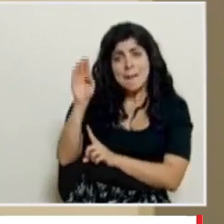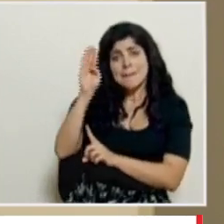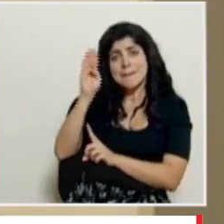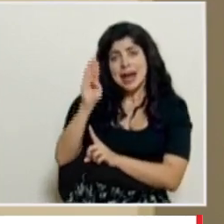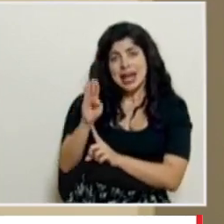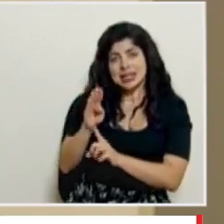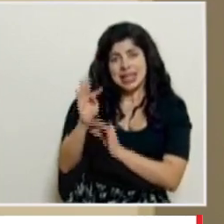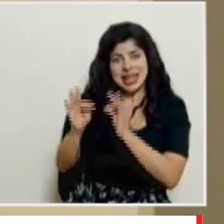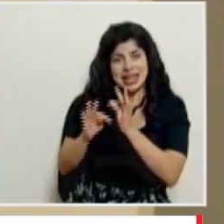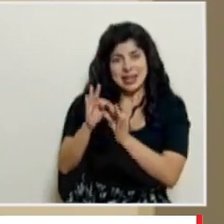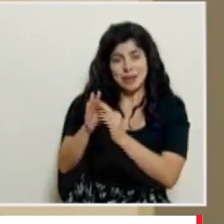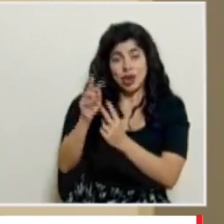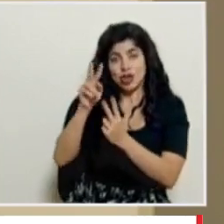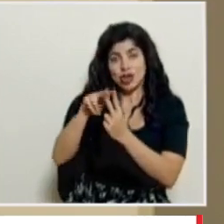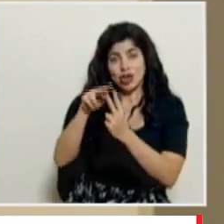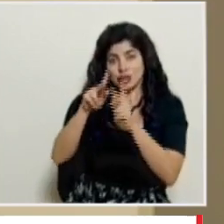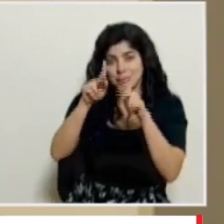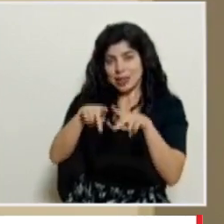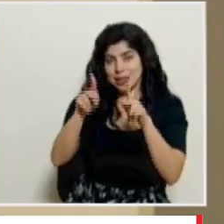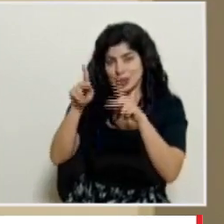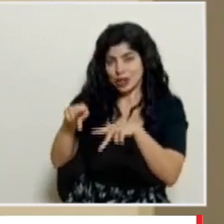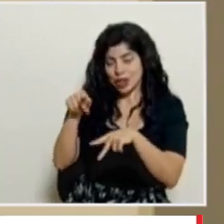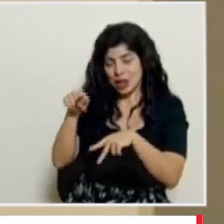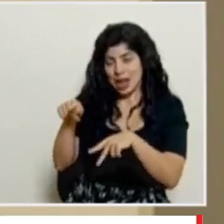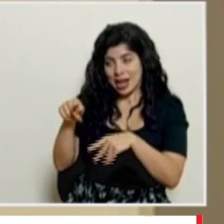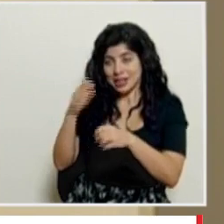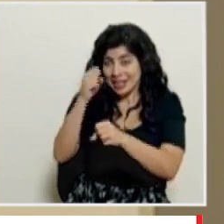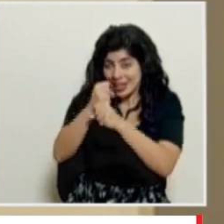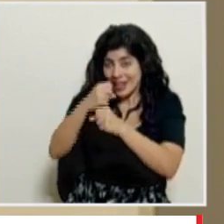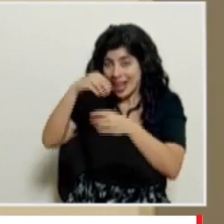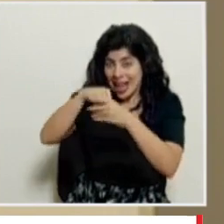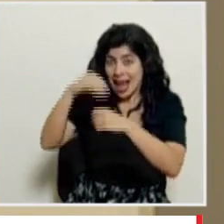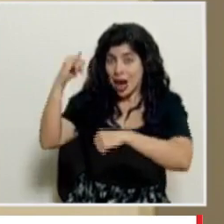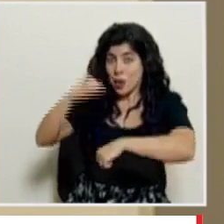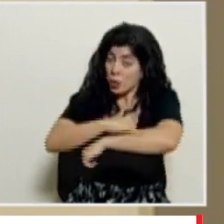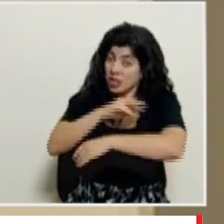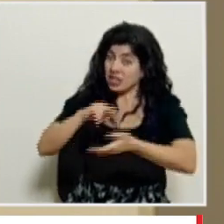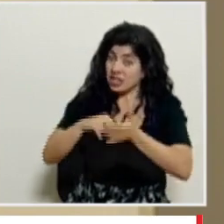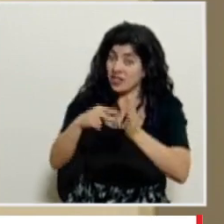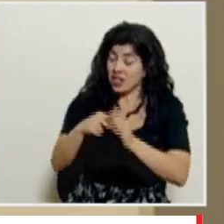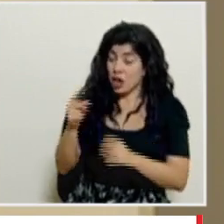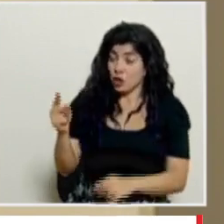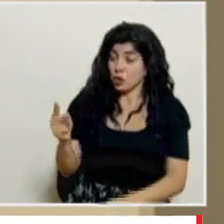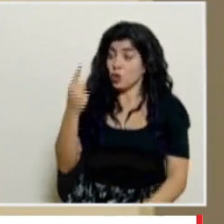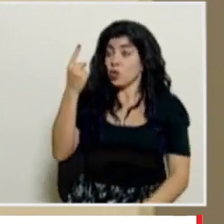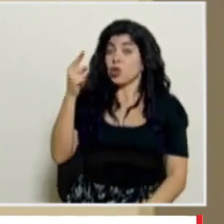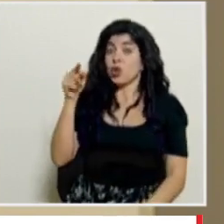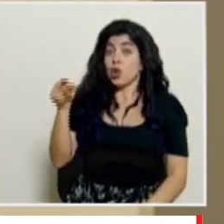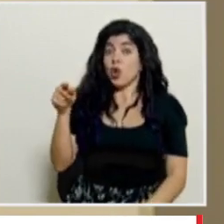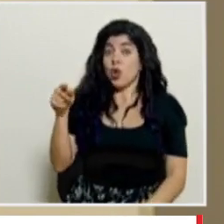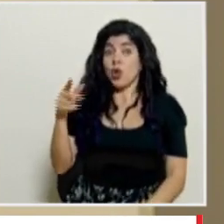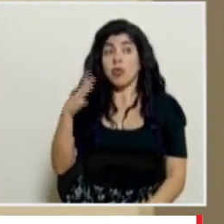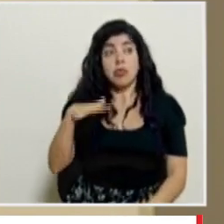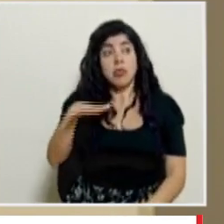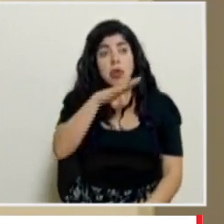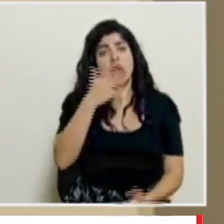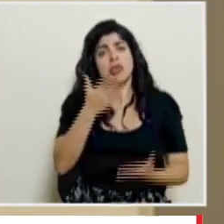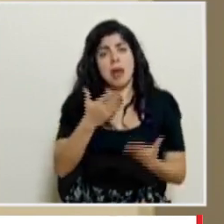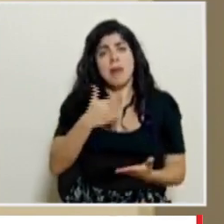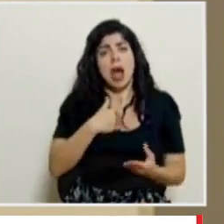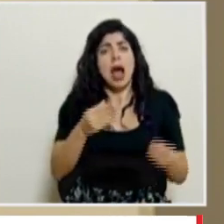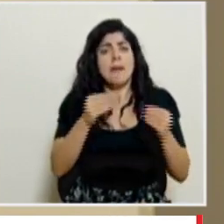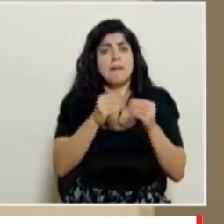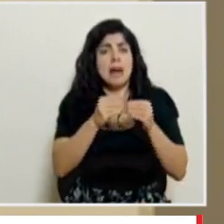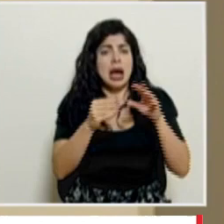brasileña en dos funcionarios o en dos personas que están ligadas al aeropuerto significa que esos son los únicos casos que hay en nuestro país de hecho que pueden haber ya muchos